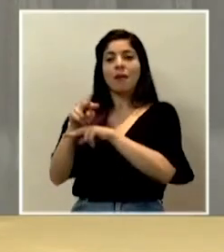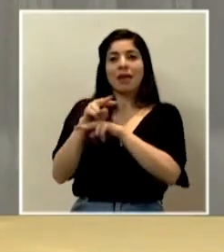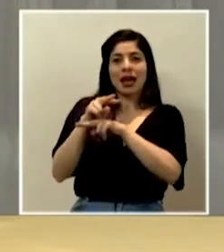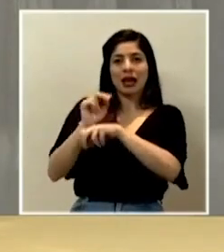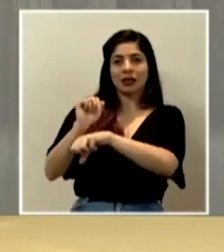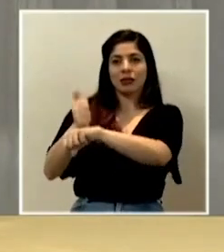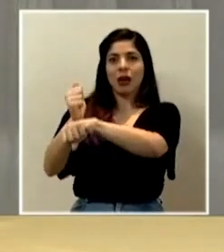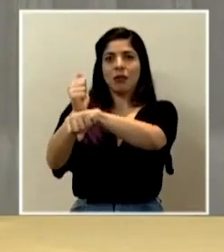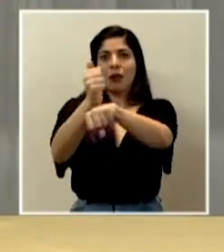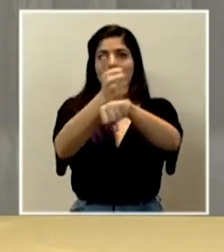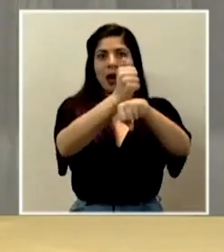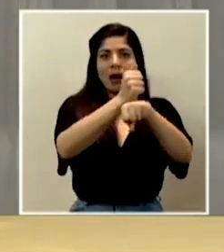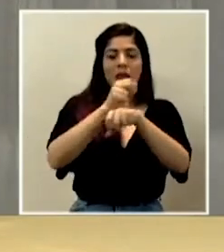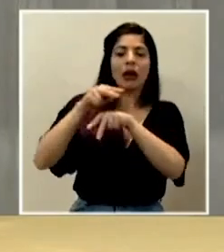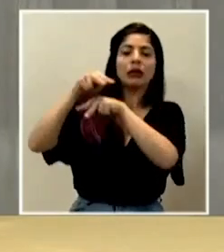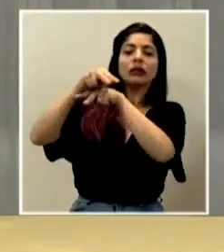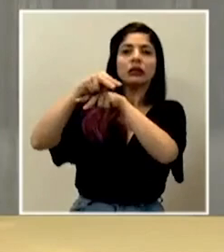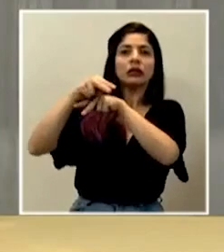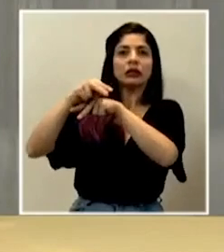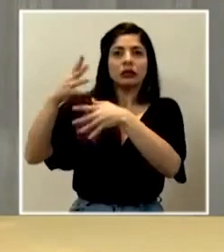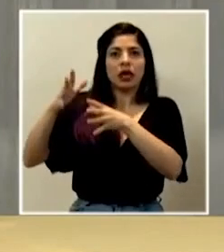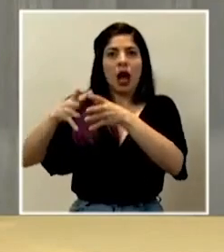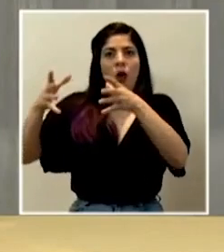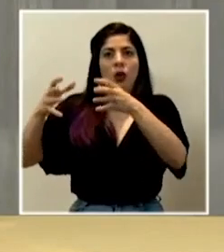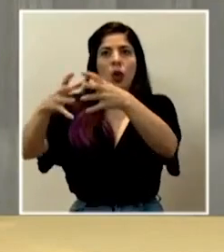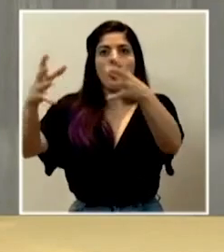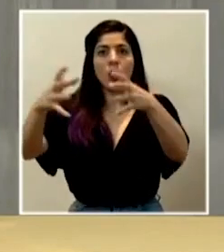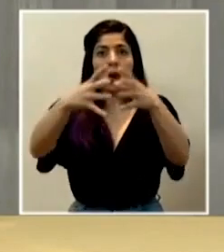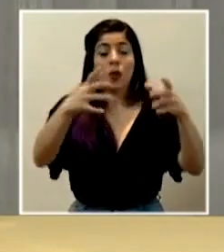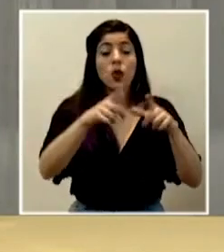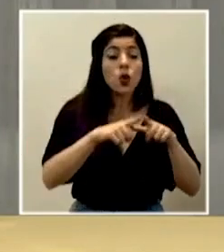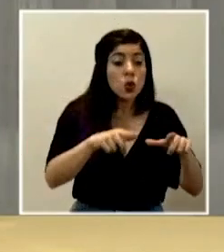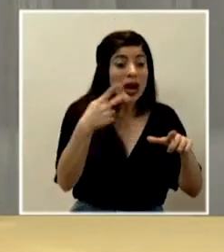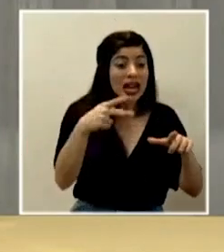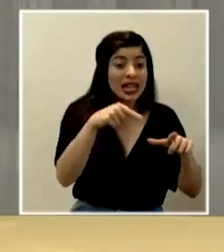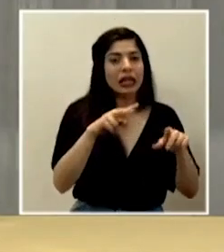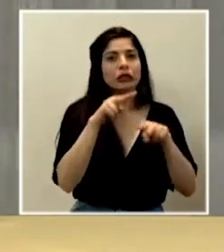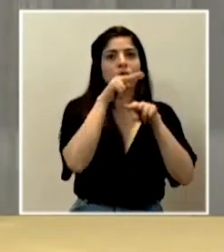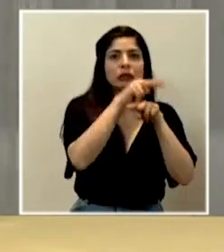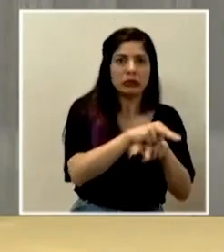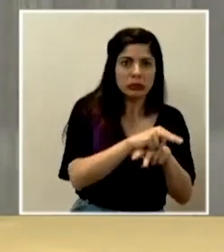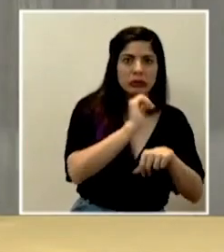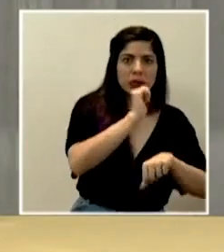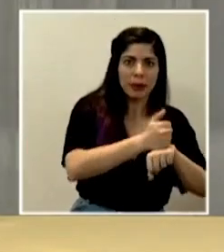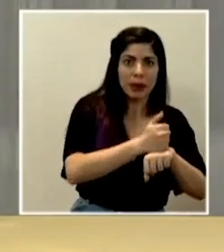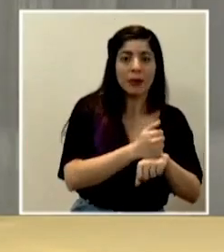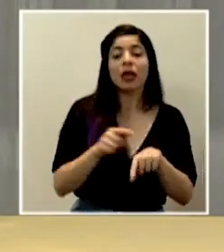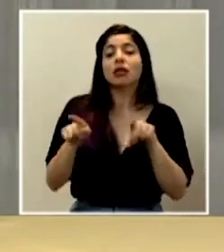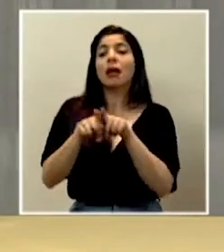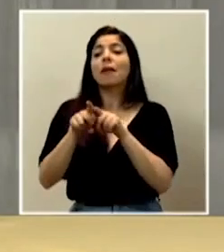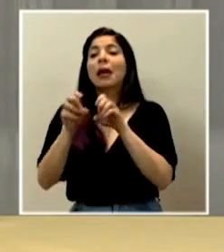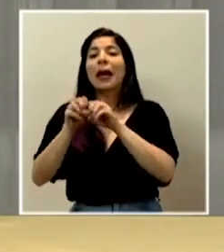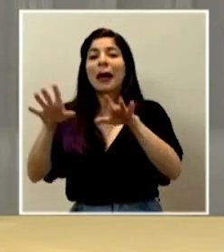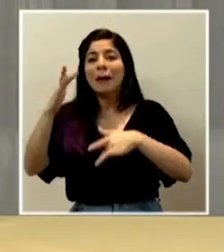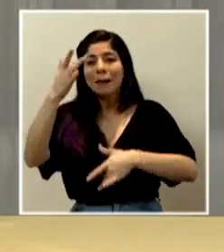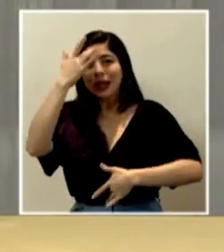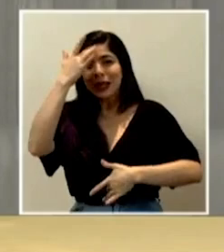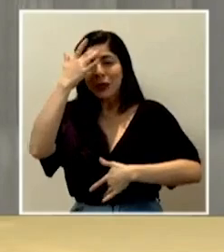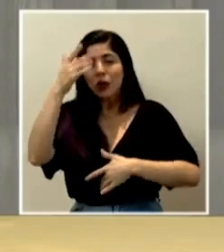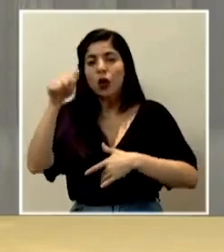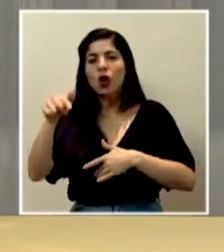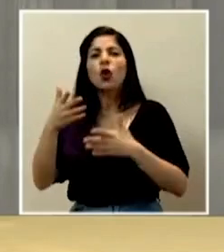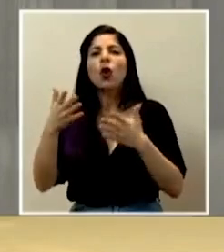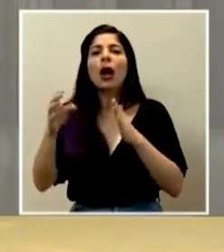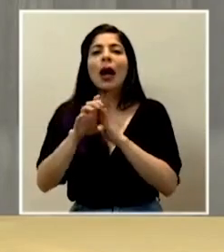incrementado, la vigilancia en zonas de riesgo, todo lo que es la vigilancia a través de los parámetros epidemiológicos como lo que es